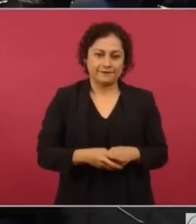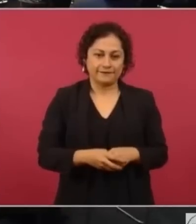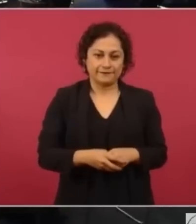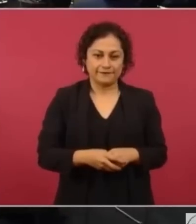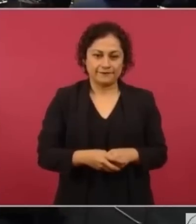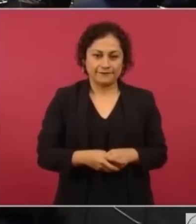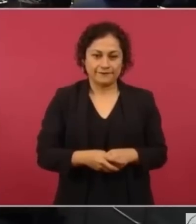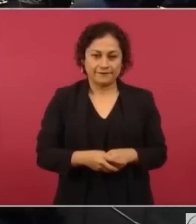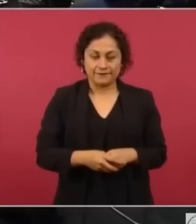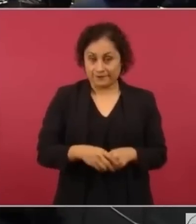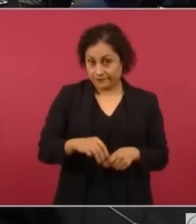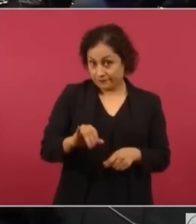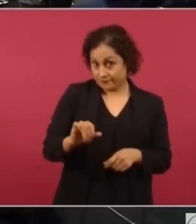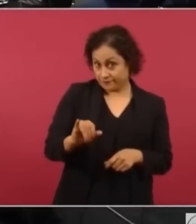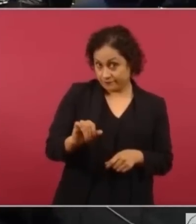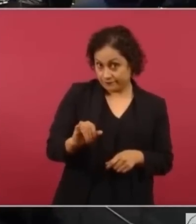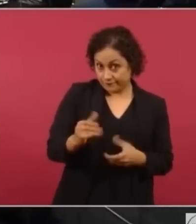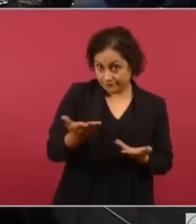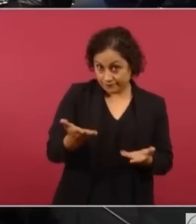Sí, por lo mismo.